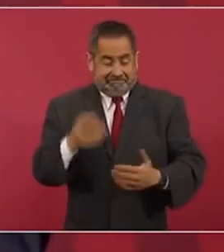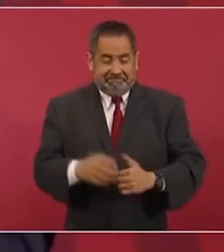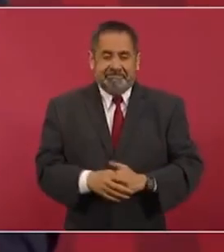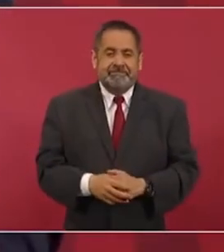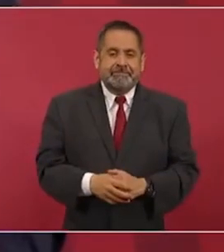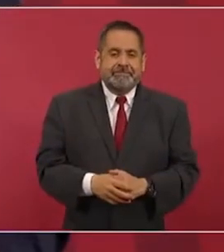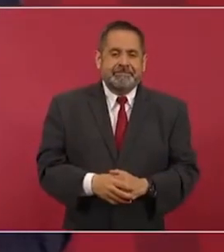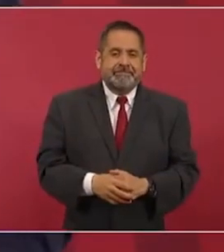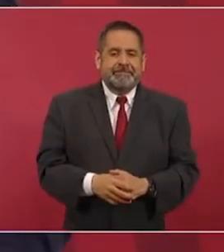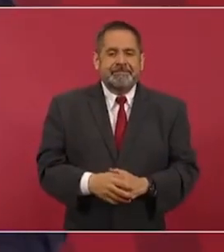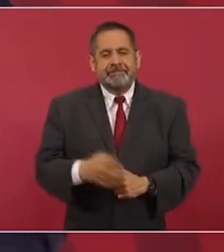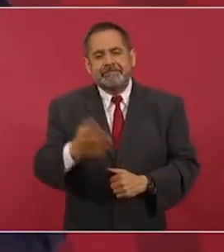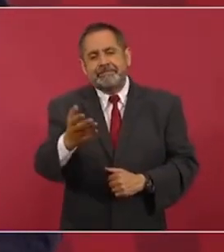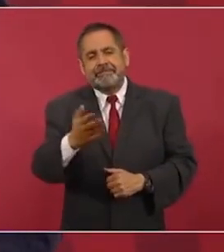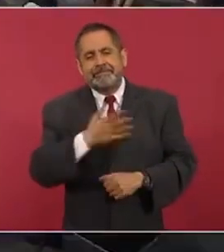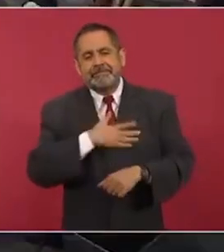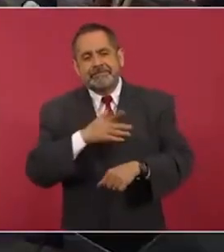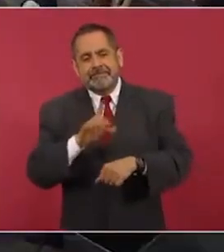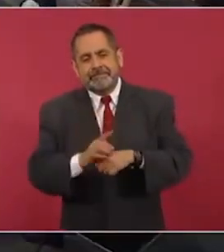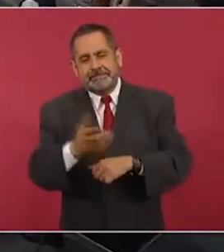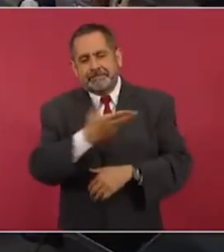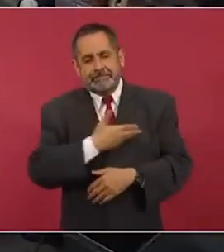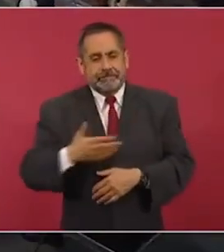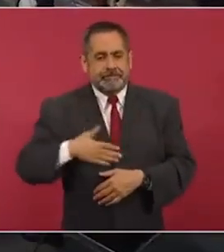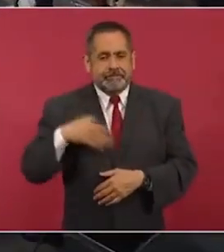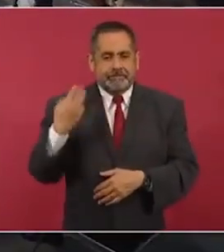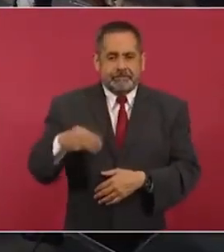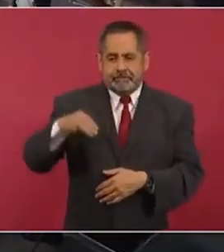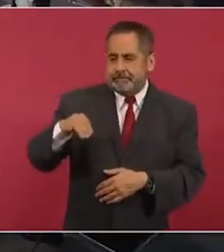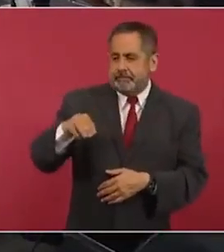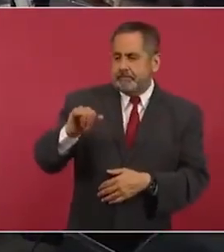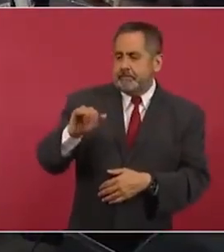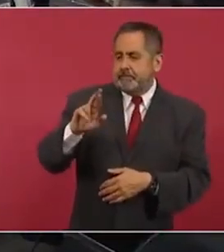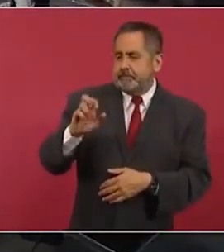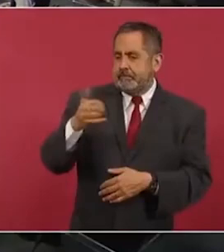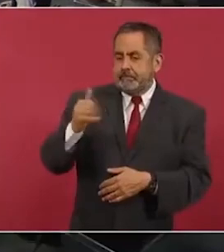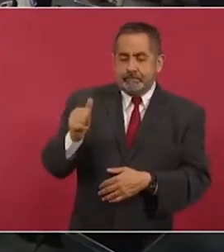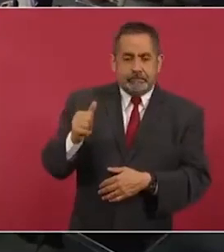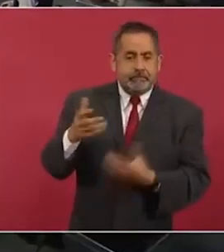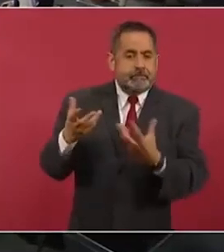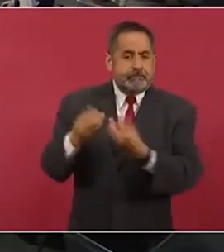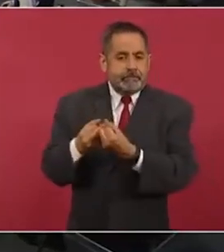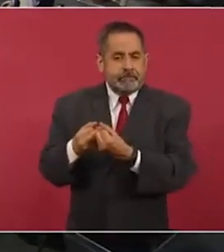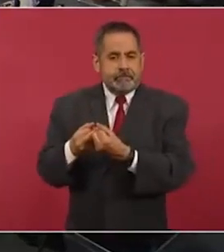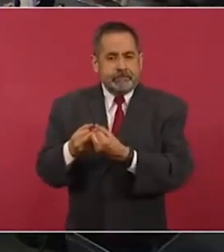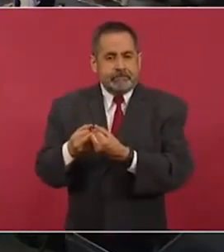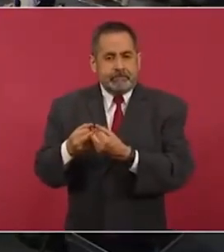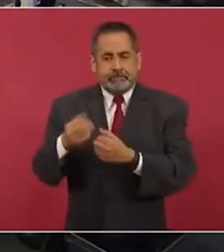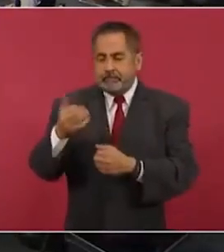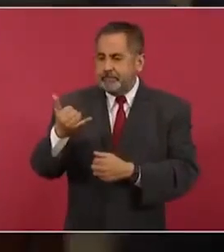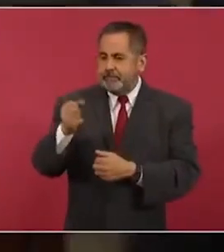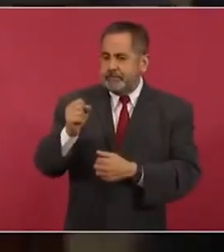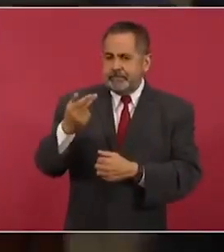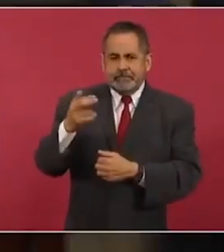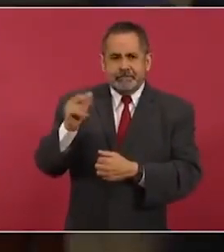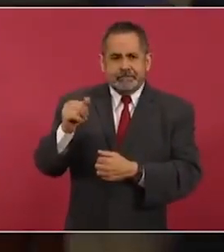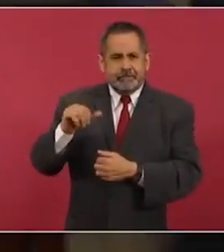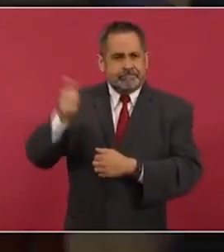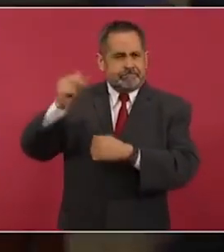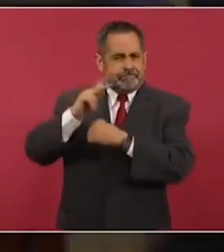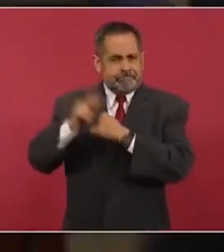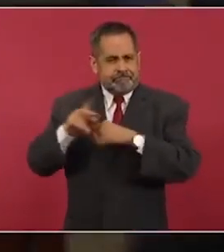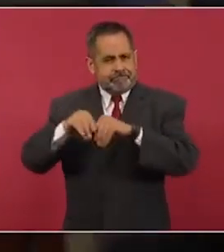Buenos días, presidente. Mireya López, del programa Listen in Post, de la cadena Al-Yazira. Si me permite, quiero